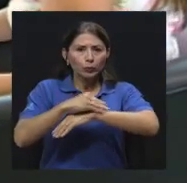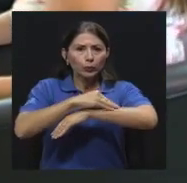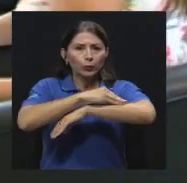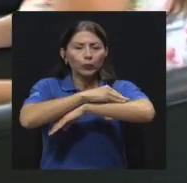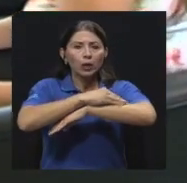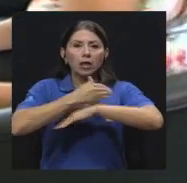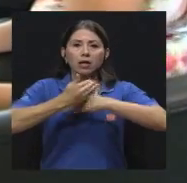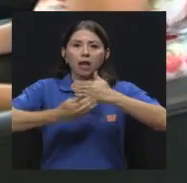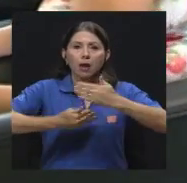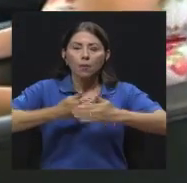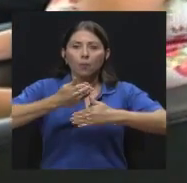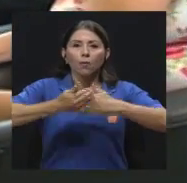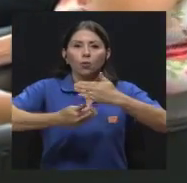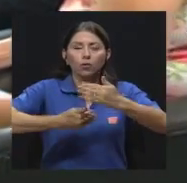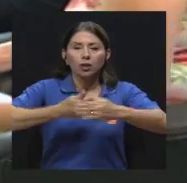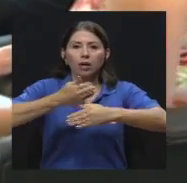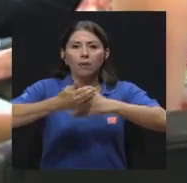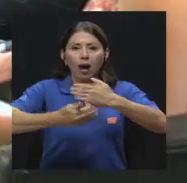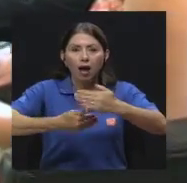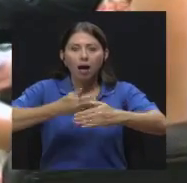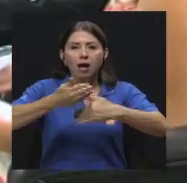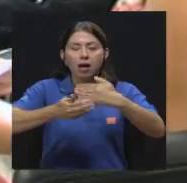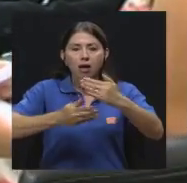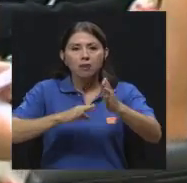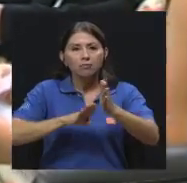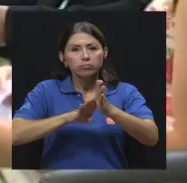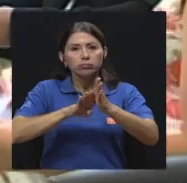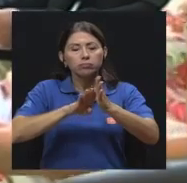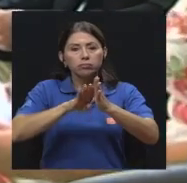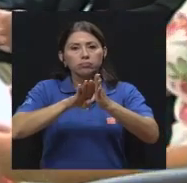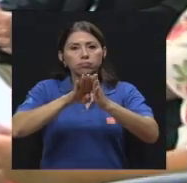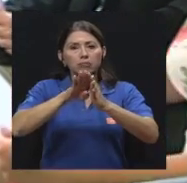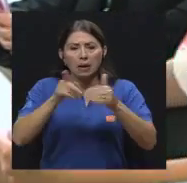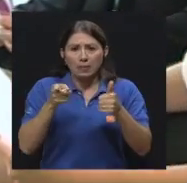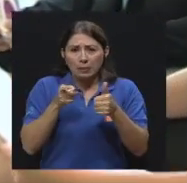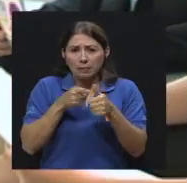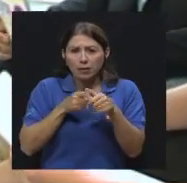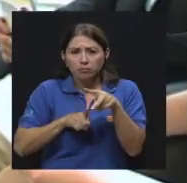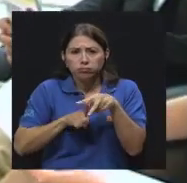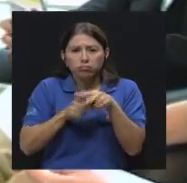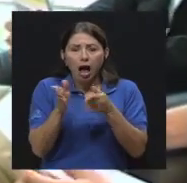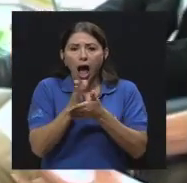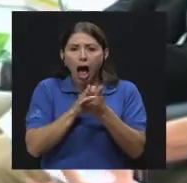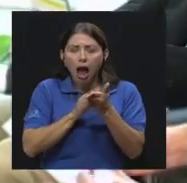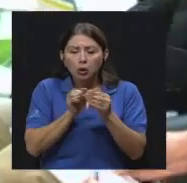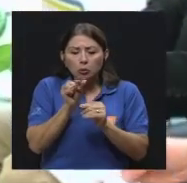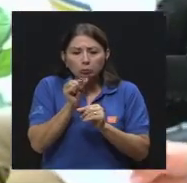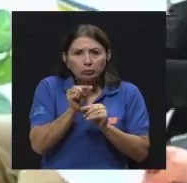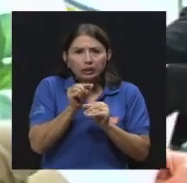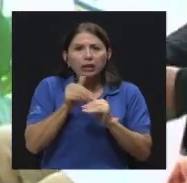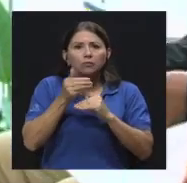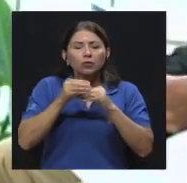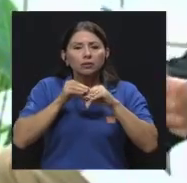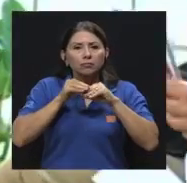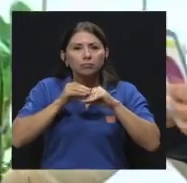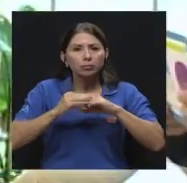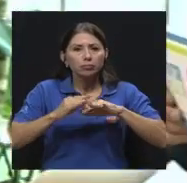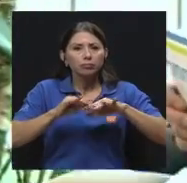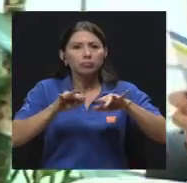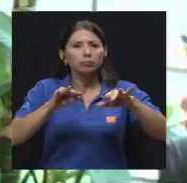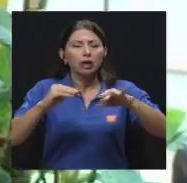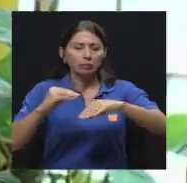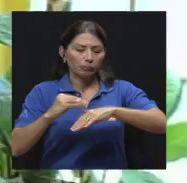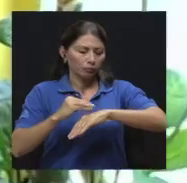evolutiva, es decir, nosotros comenzamos con una lesión inicial pero van apareciendo lesiones secundarias, ¿verdad? Porque el hongo